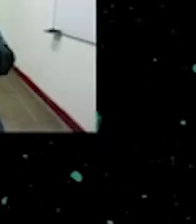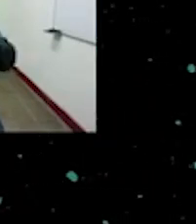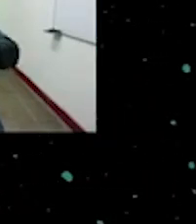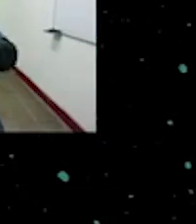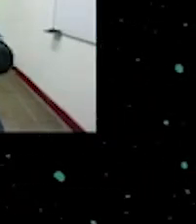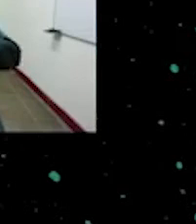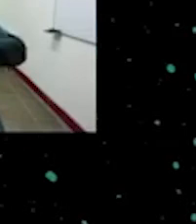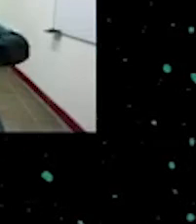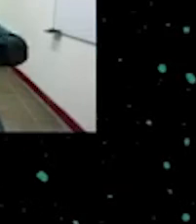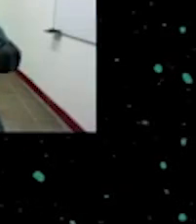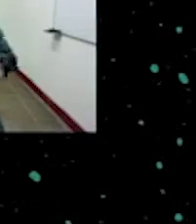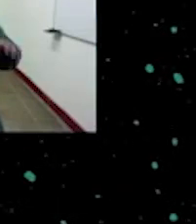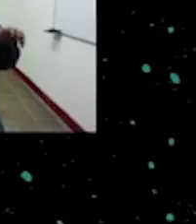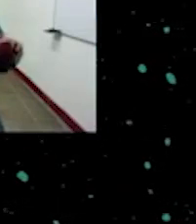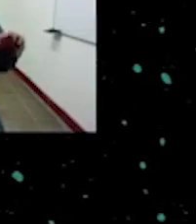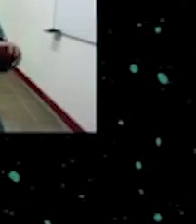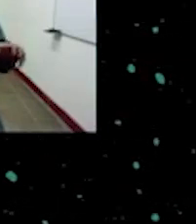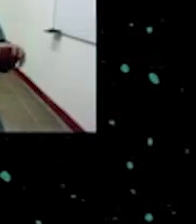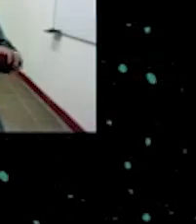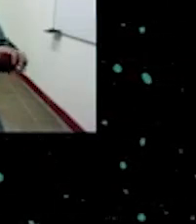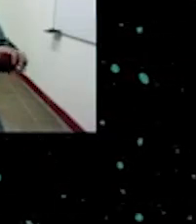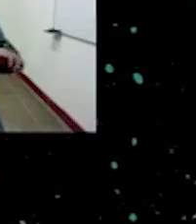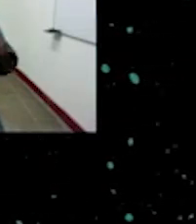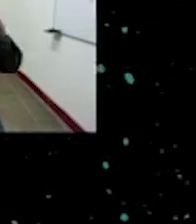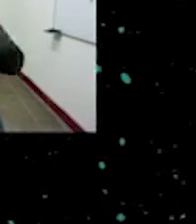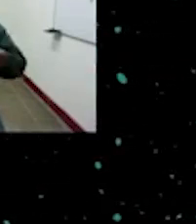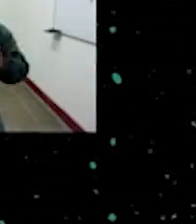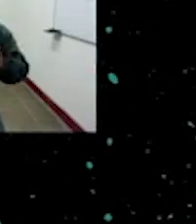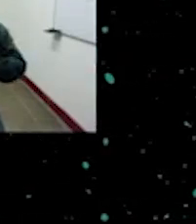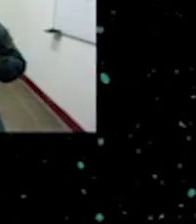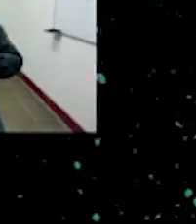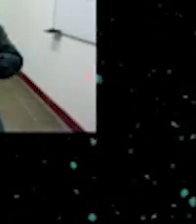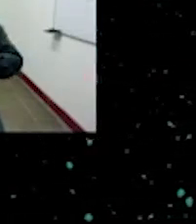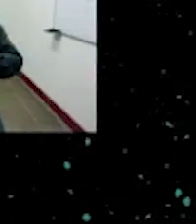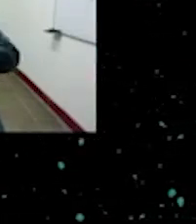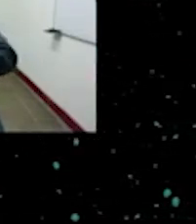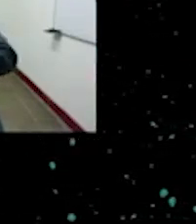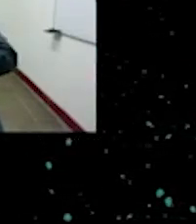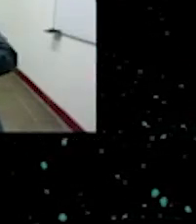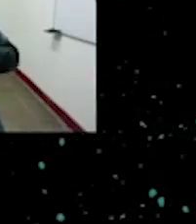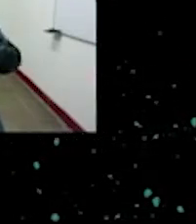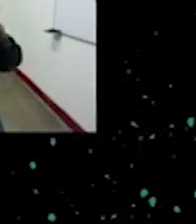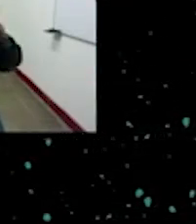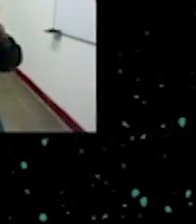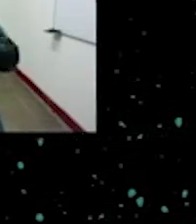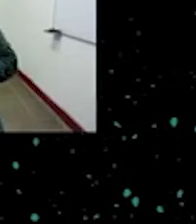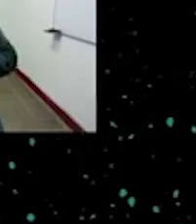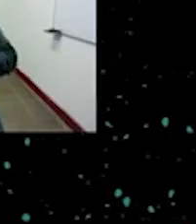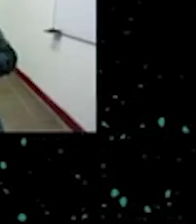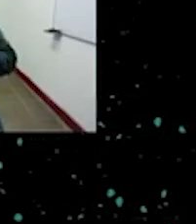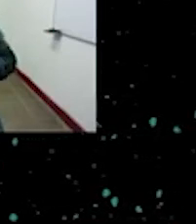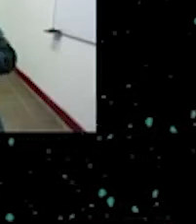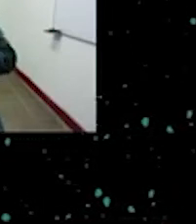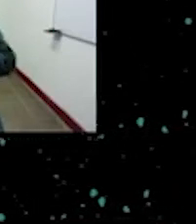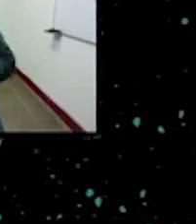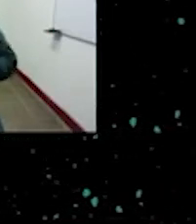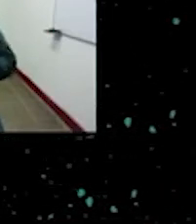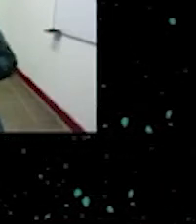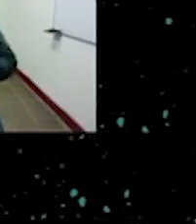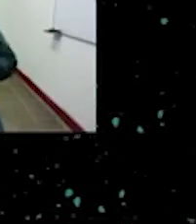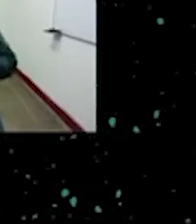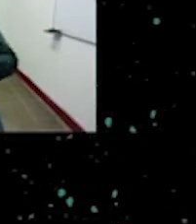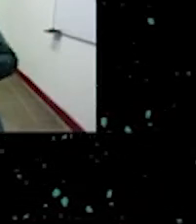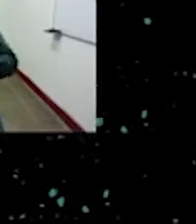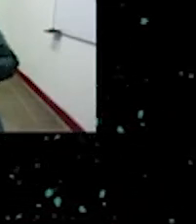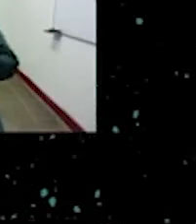connotación digamos de resistencia resistencia por un momento por una parte en el